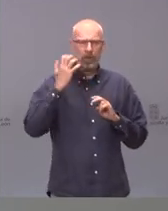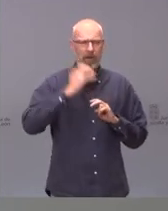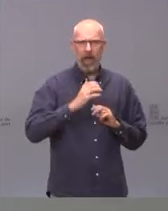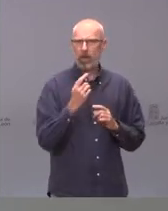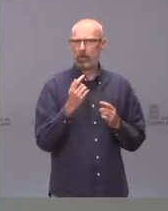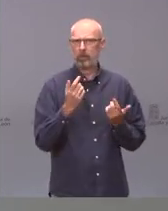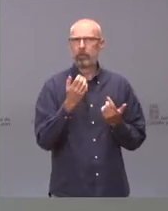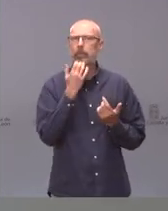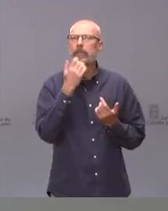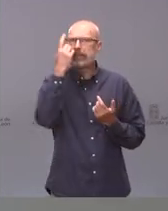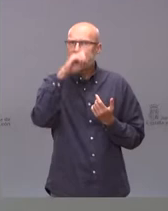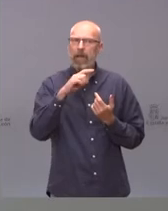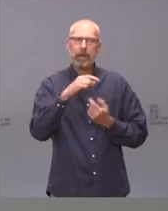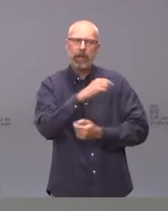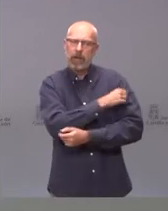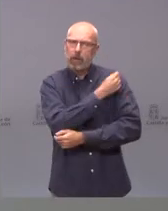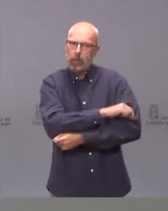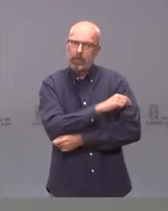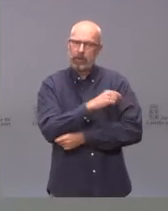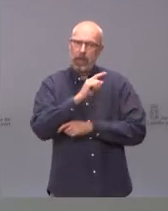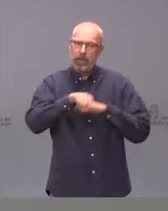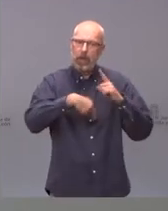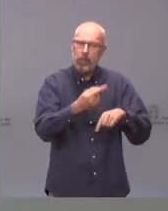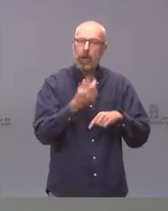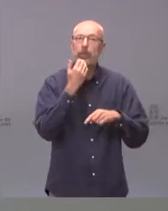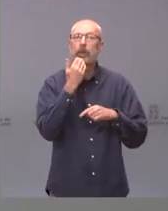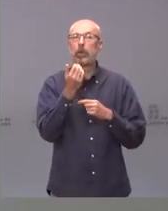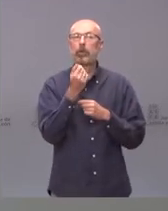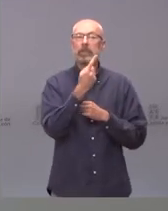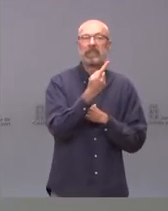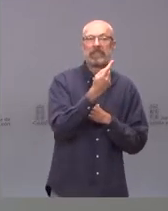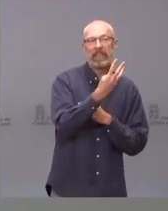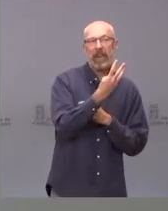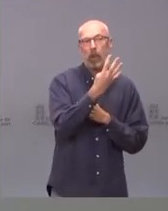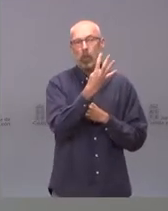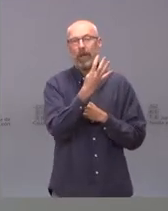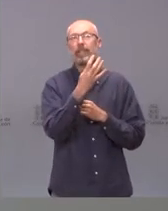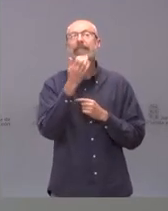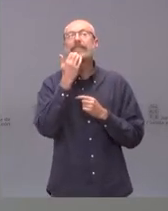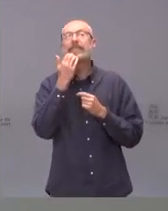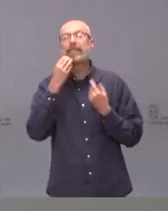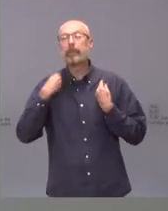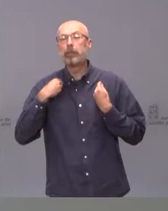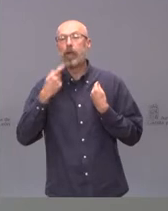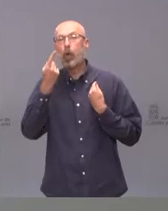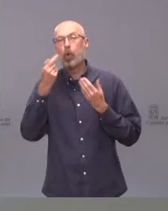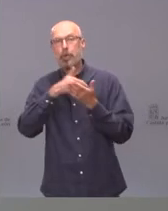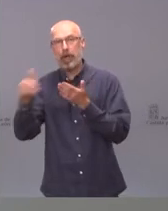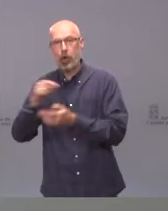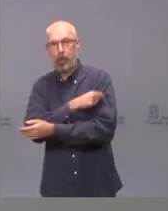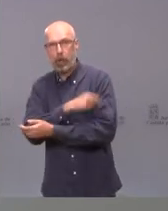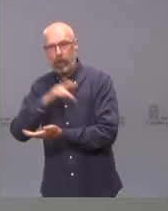reacciones adversas por cada millón de habitantes vacunados o personas vacunadas con, por ejemplo, la vacuna de